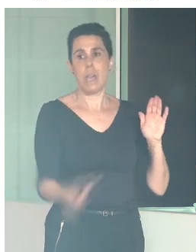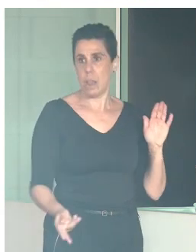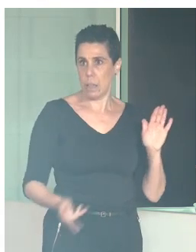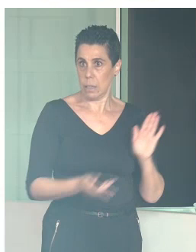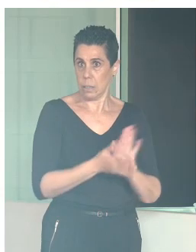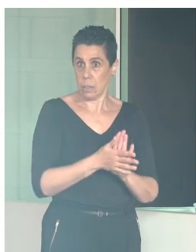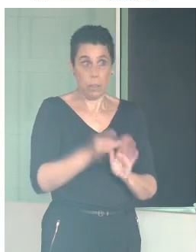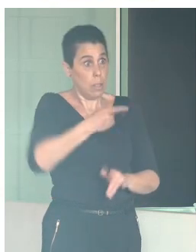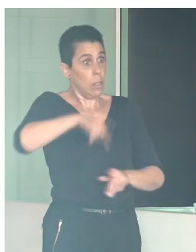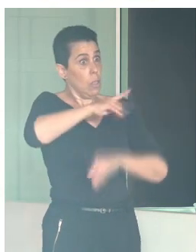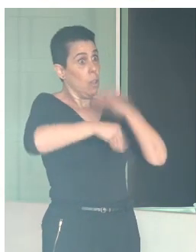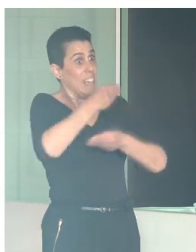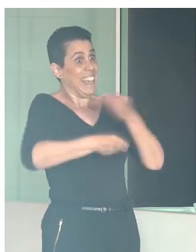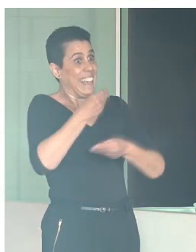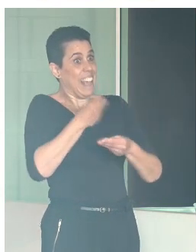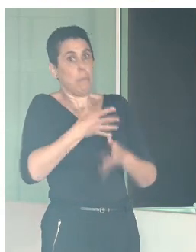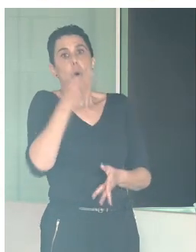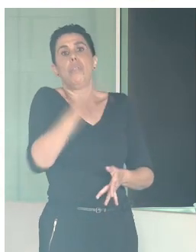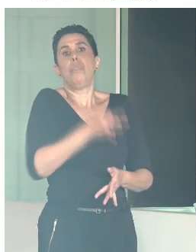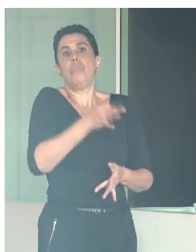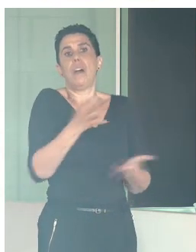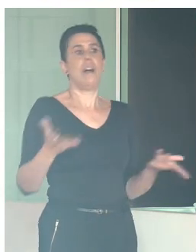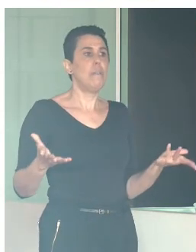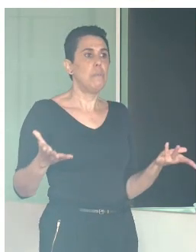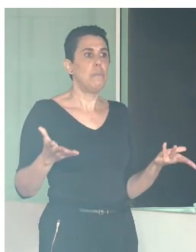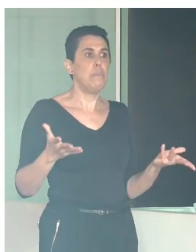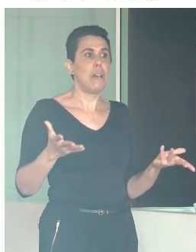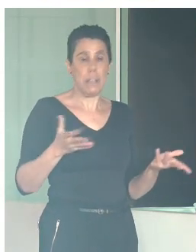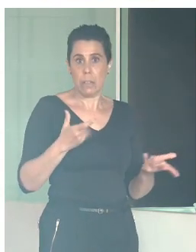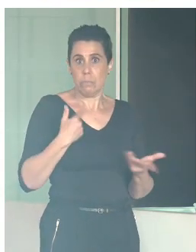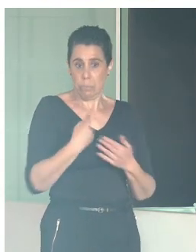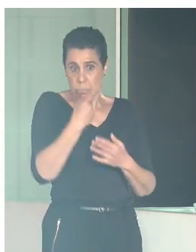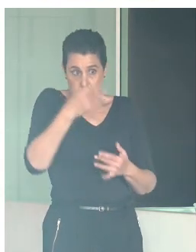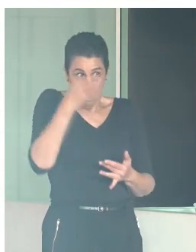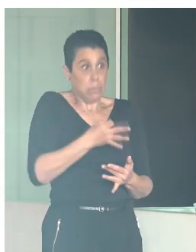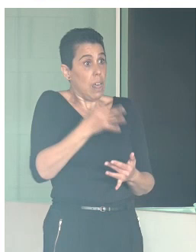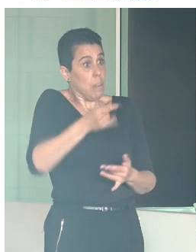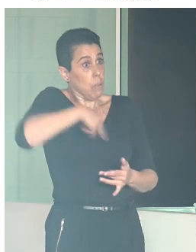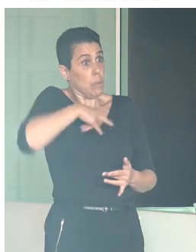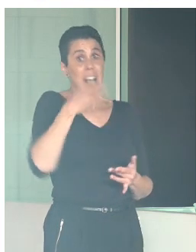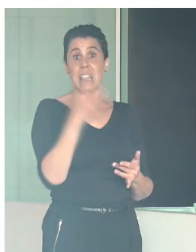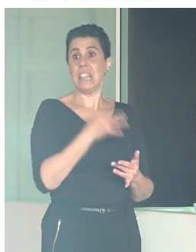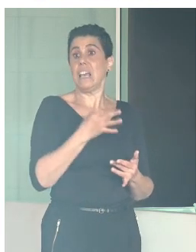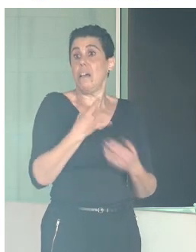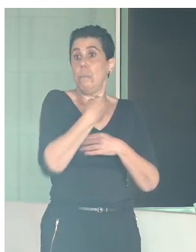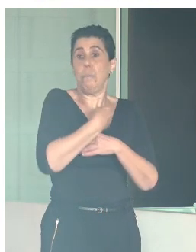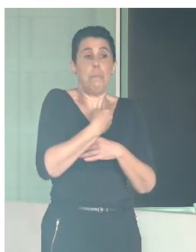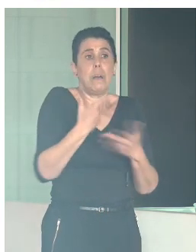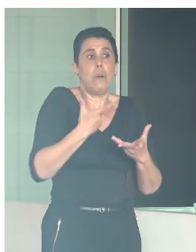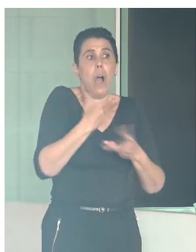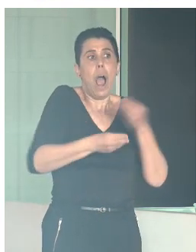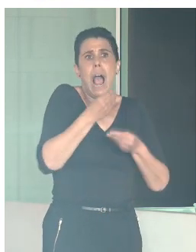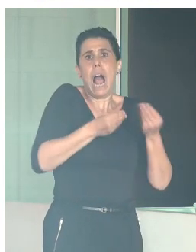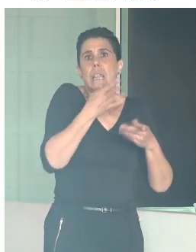lo que estamos haciendo es algo que es un deber. sea, no estamos haciendo nada que sea una cosa absolutamente